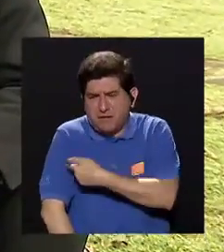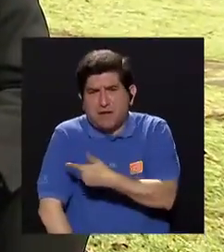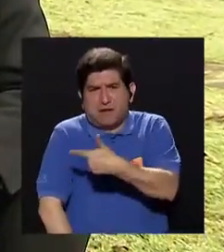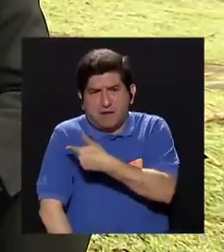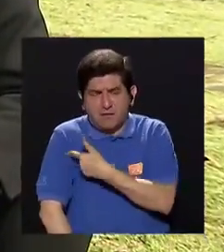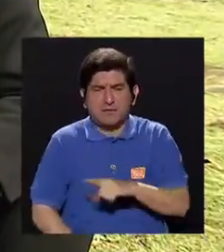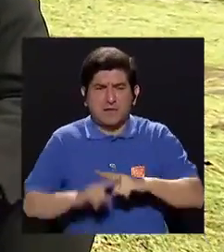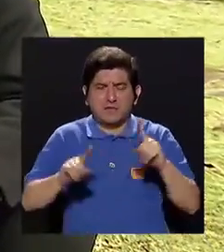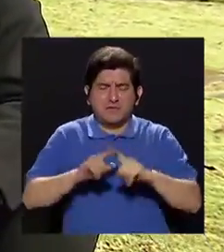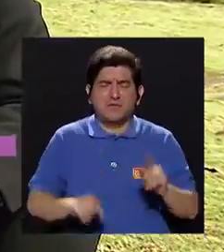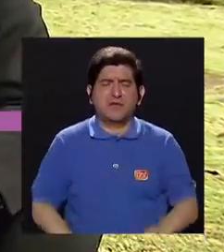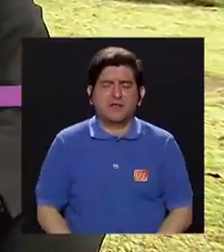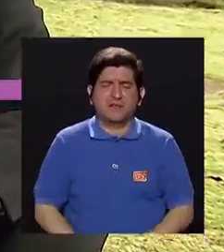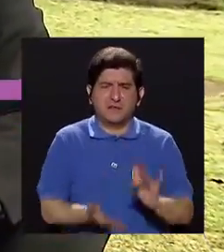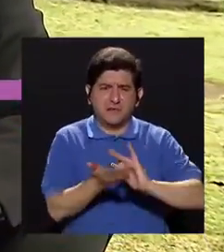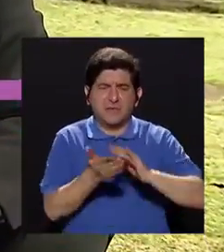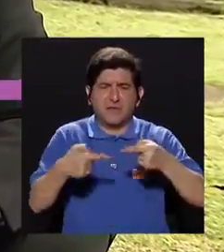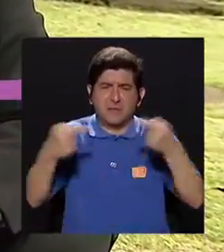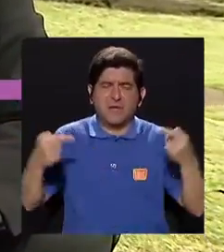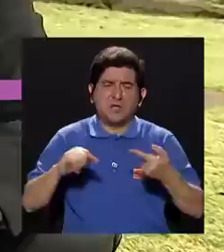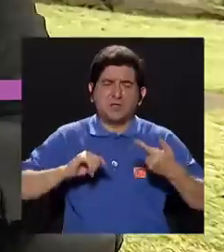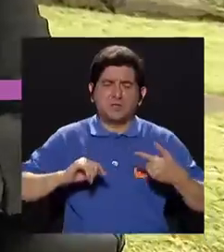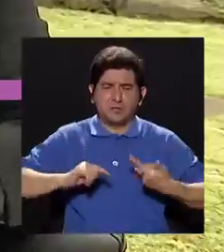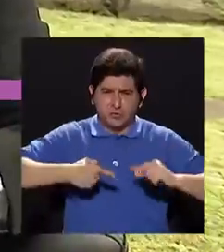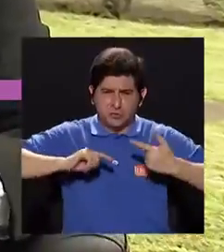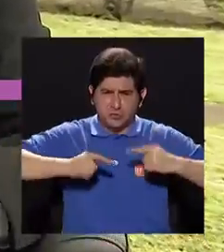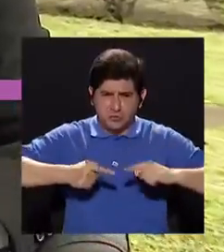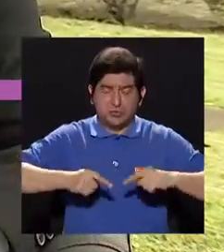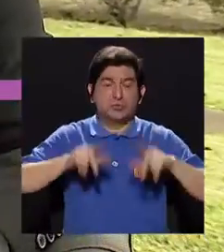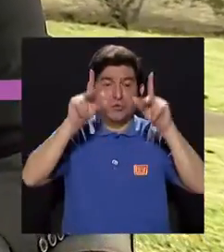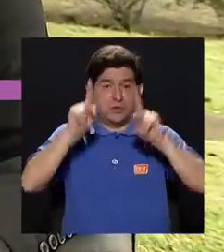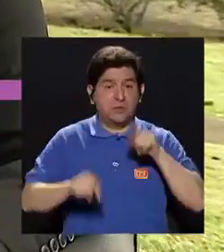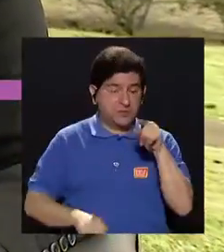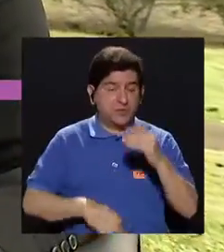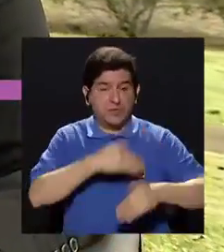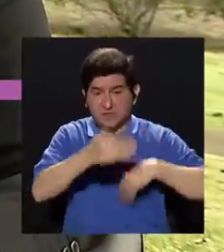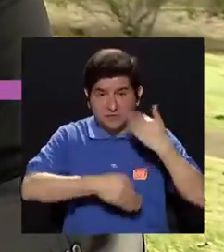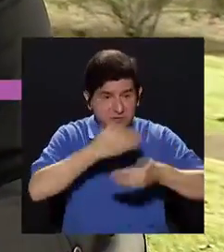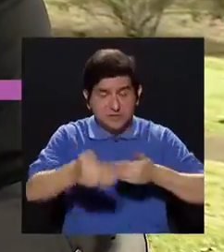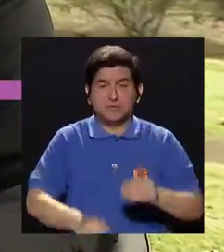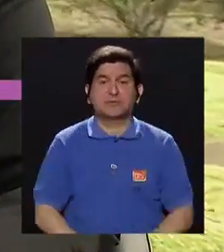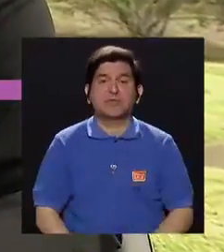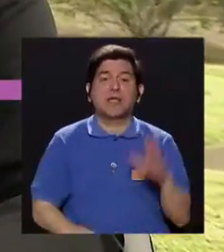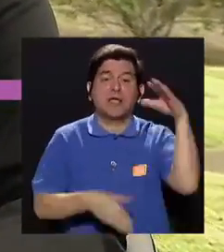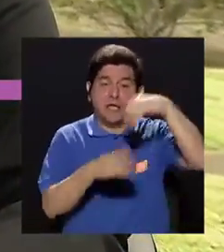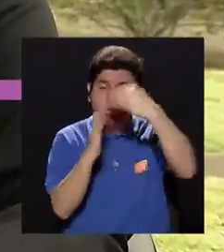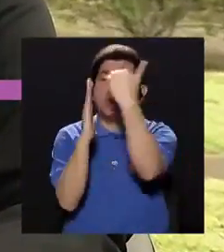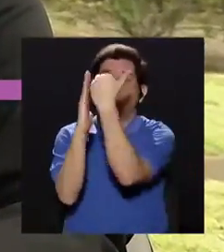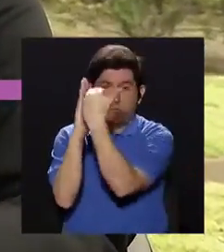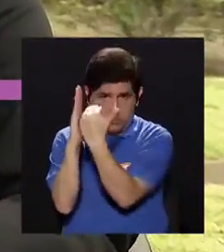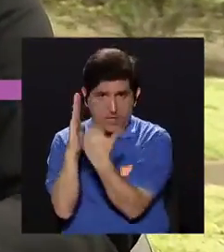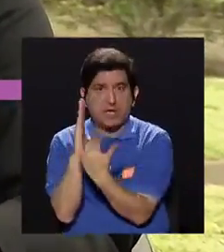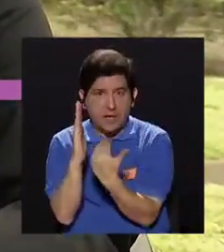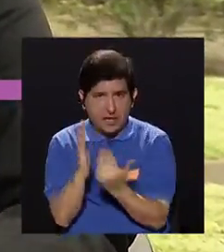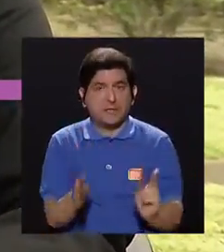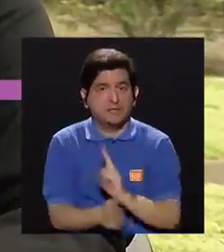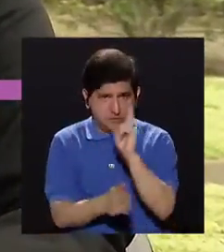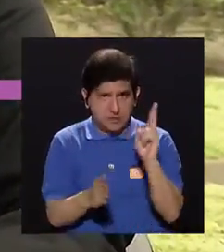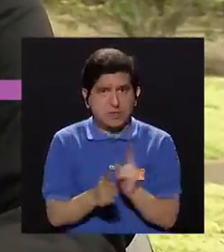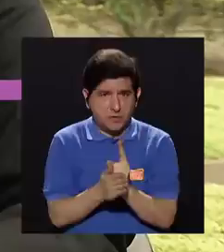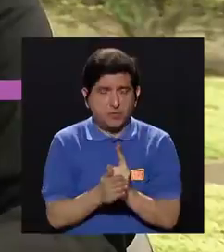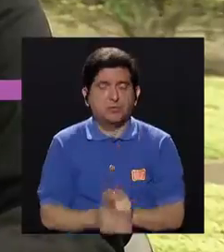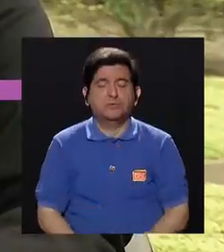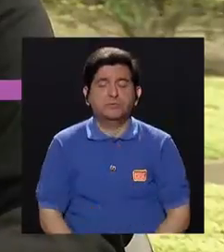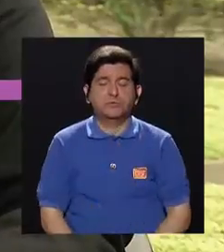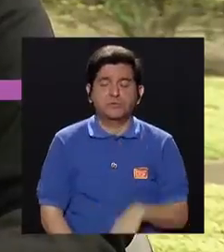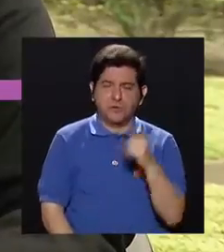le estén inyectando continuamente analgésicos, ¿verdad? Pues, esa persona tendrá ese medicamento por esa vía y se incluye dentro de la lista de productos